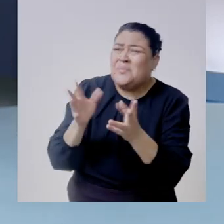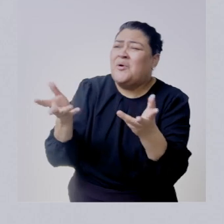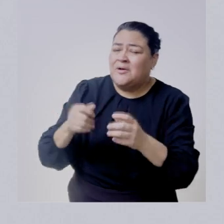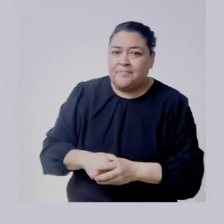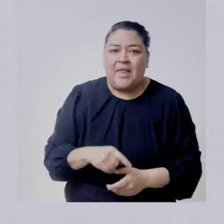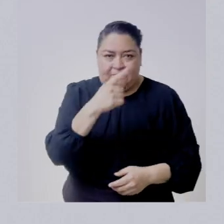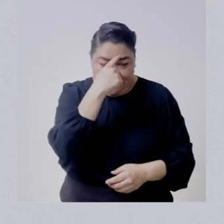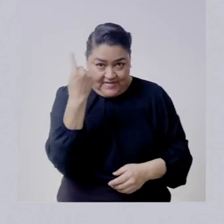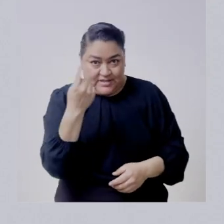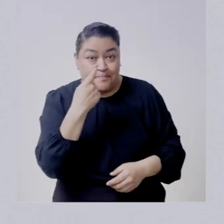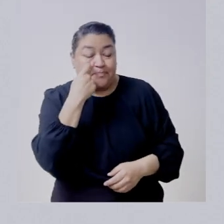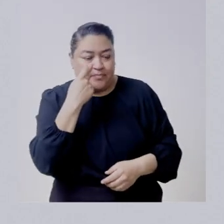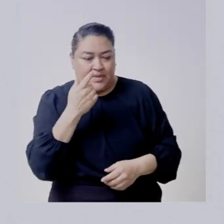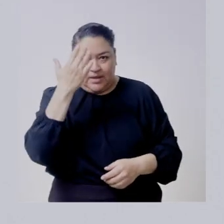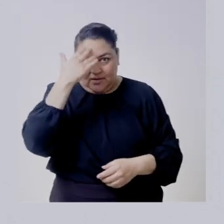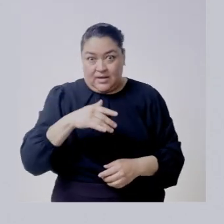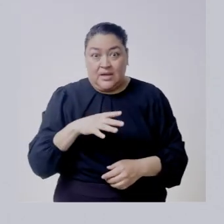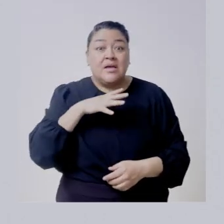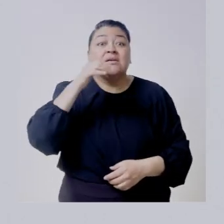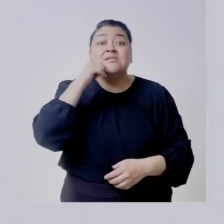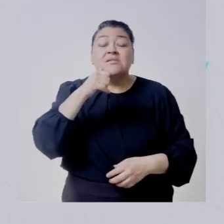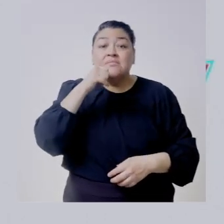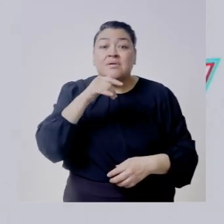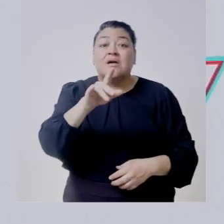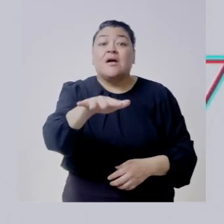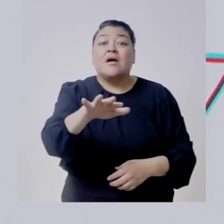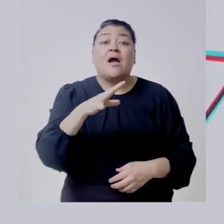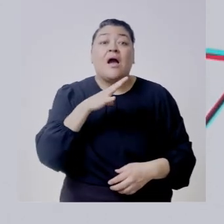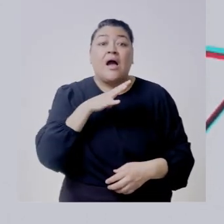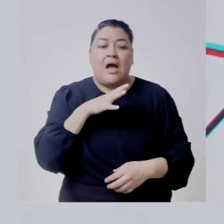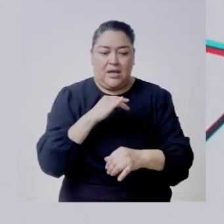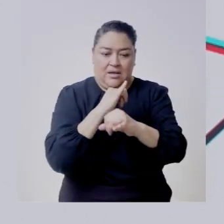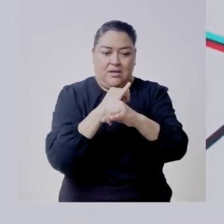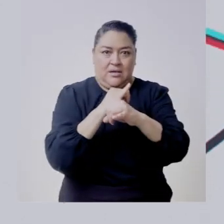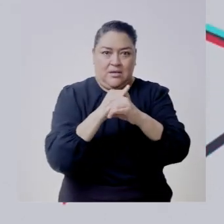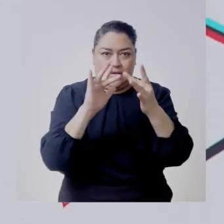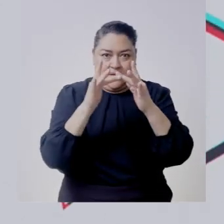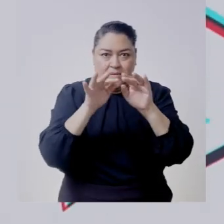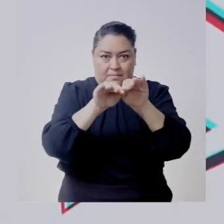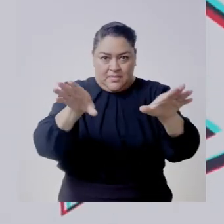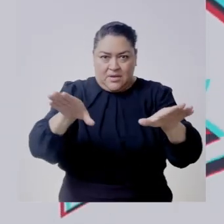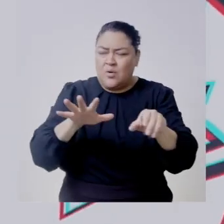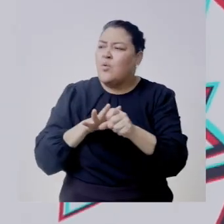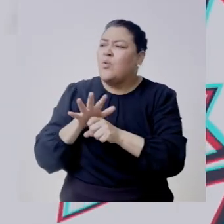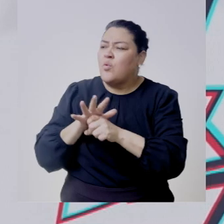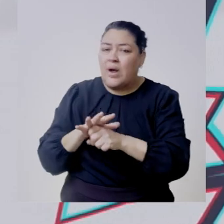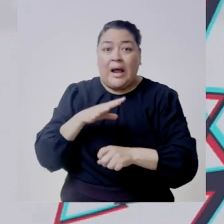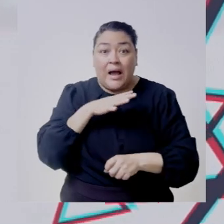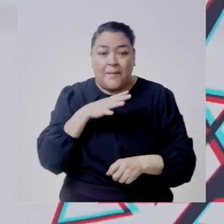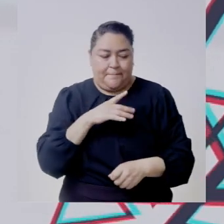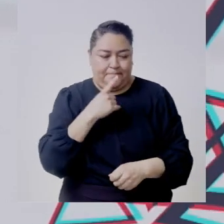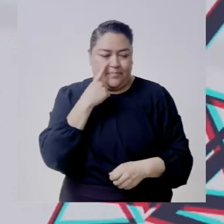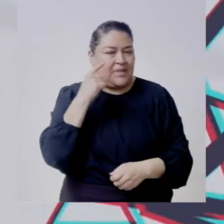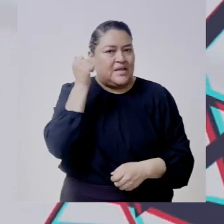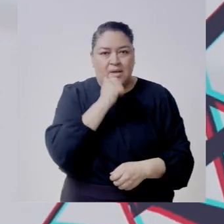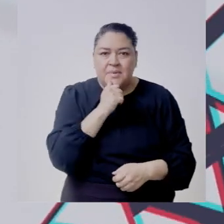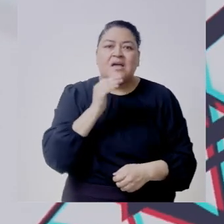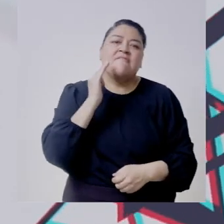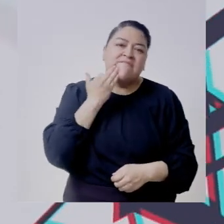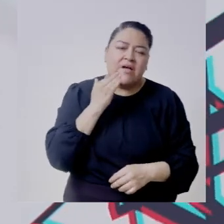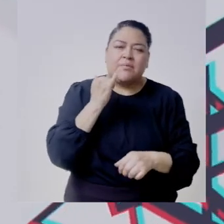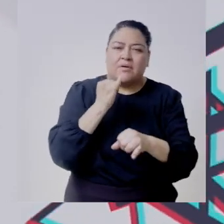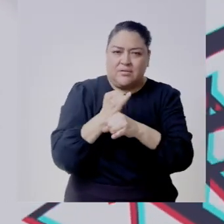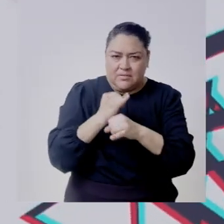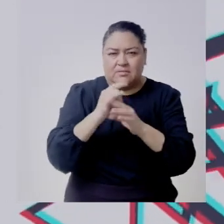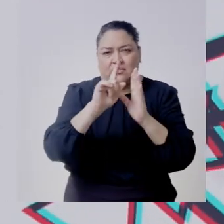hacemos es muy fácil solamente tienen que acercarse a las redes sociales y ahí estamos en todas las